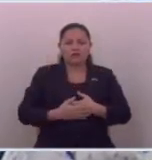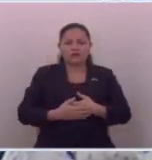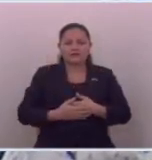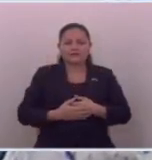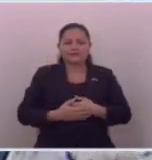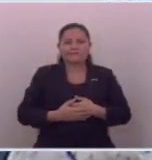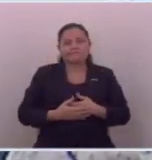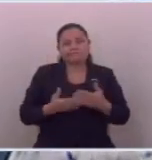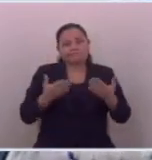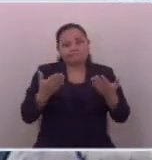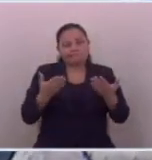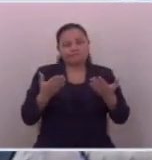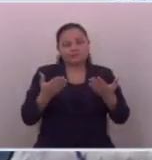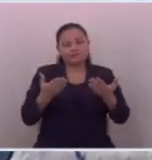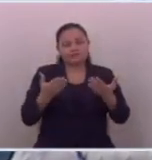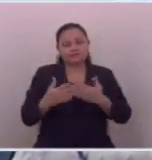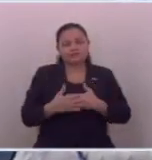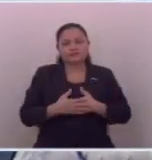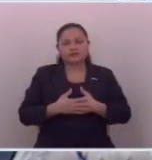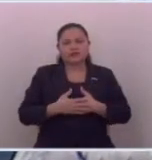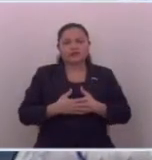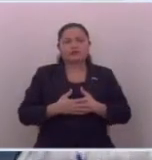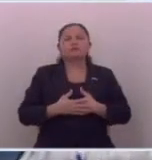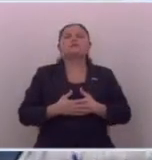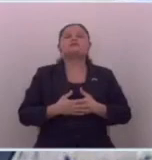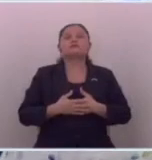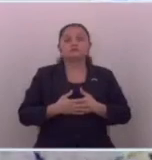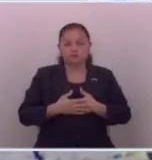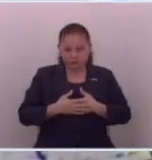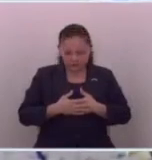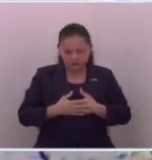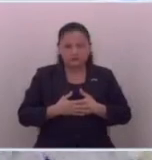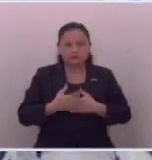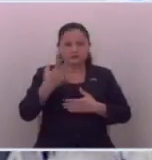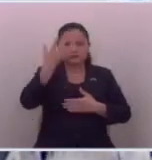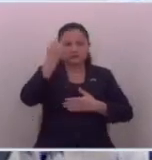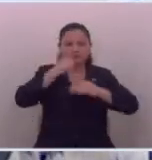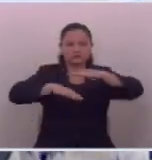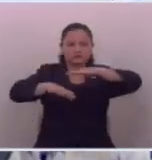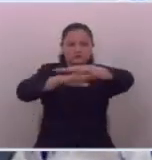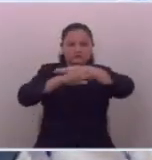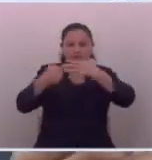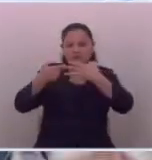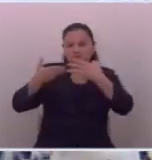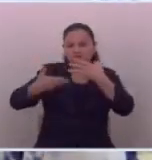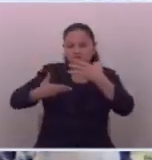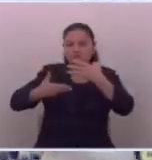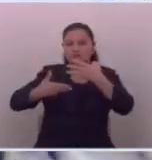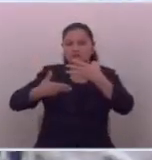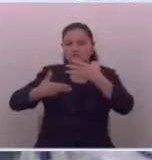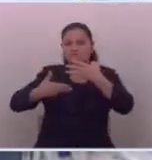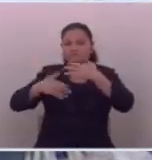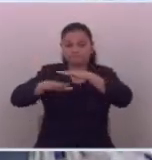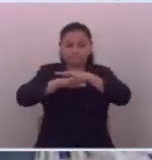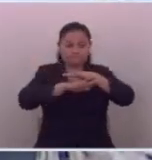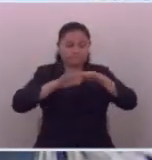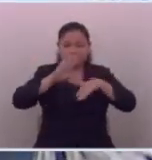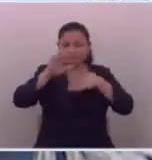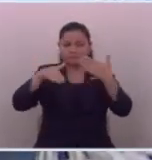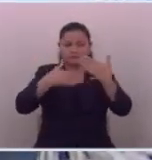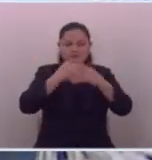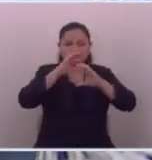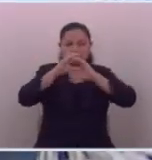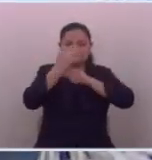y en algo que hay que basar este derecho y que es fundamental para que todo